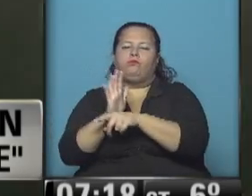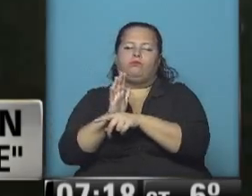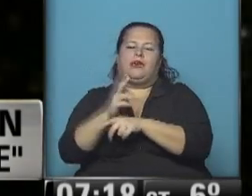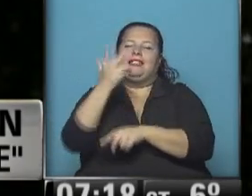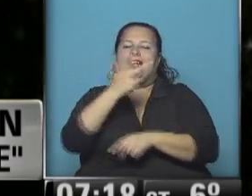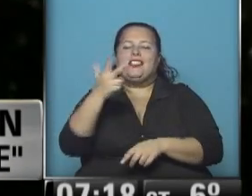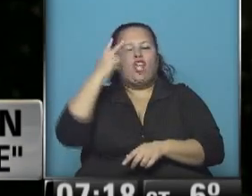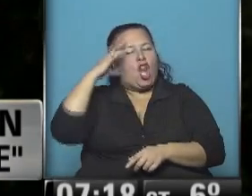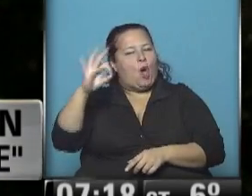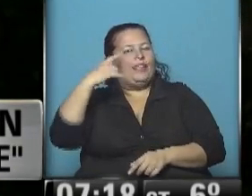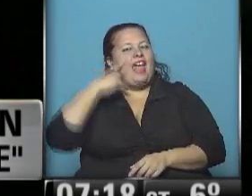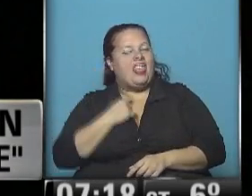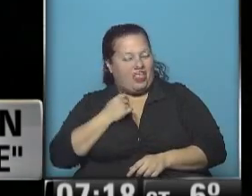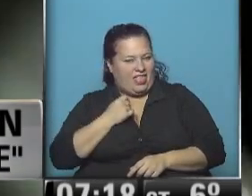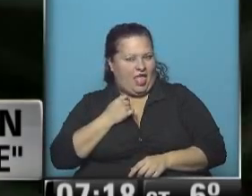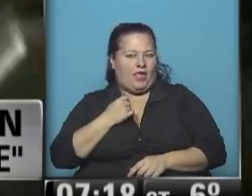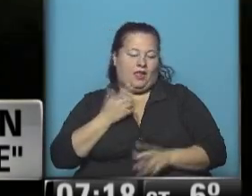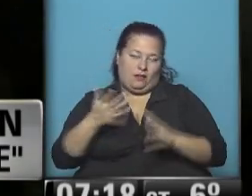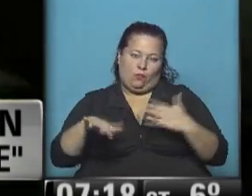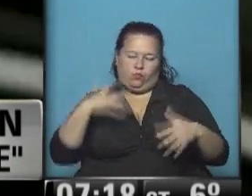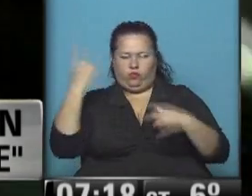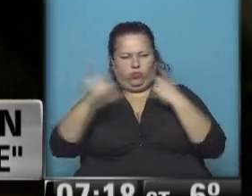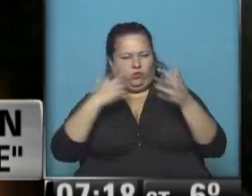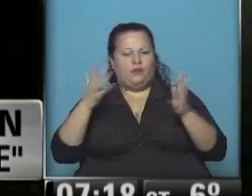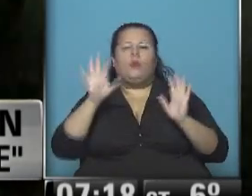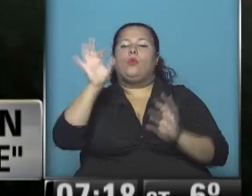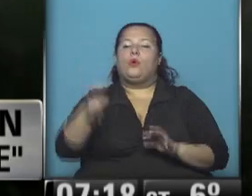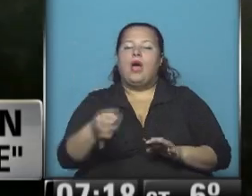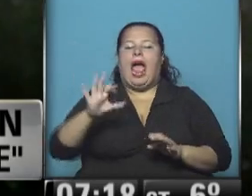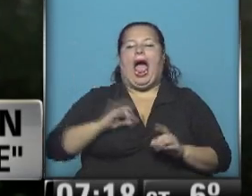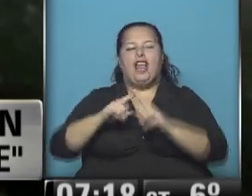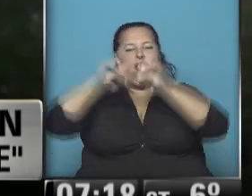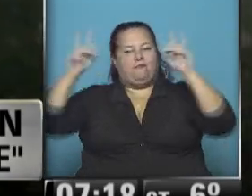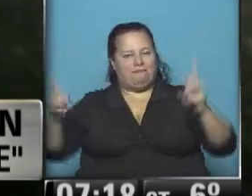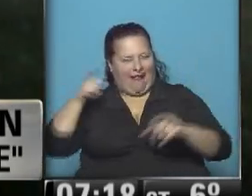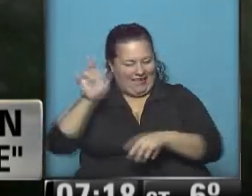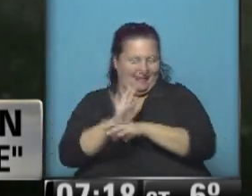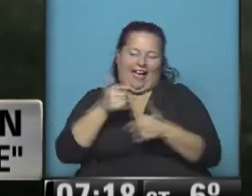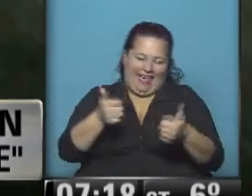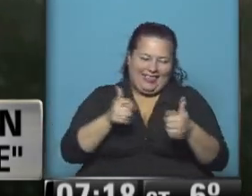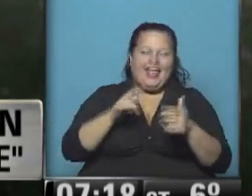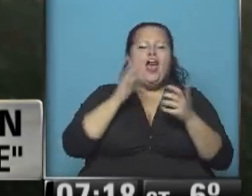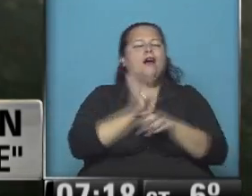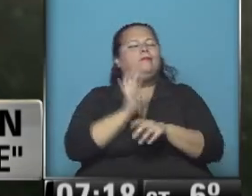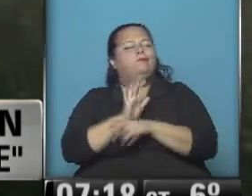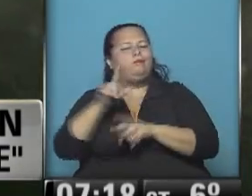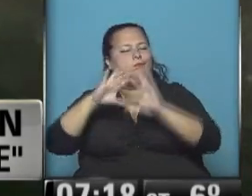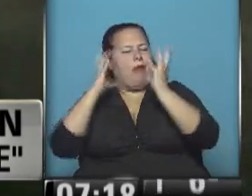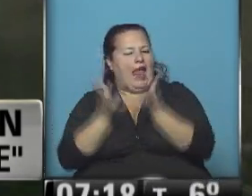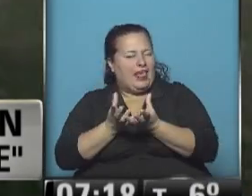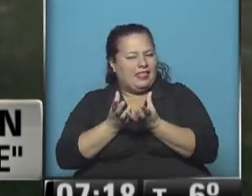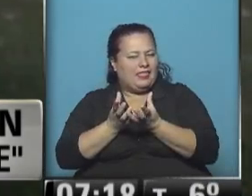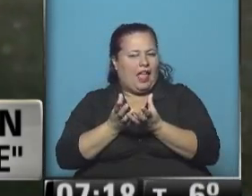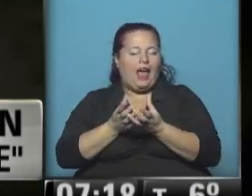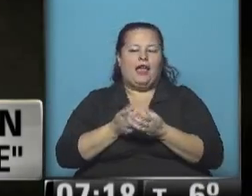390 días para dar... Uy, mucho número, María. número, es un año más largo. Ok, ok. ¿Cómo se llama este planeta?